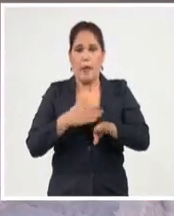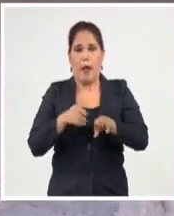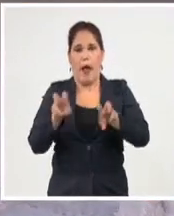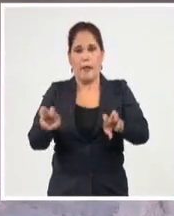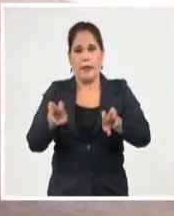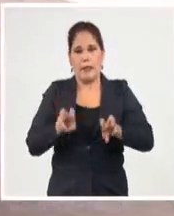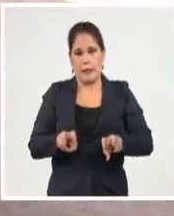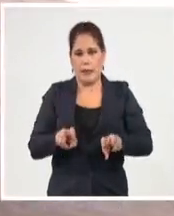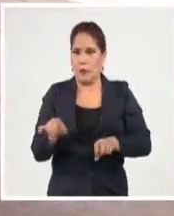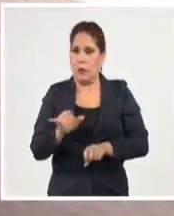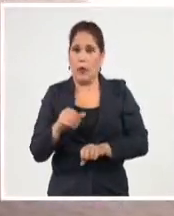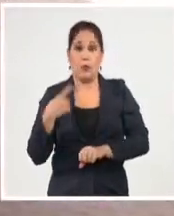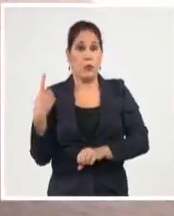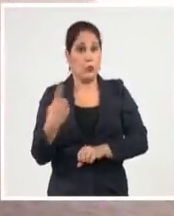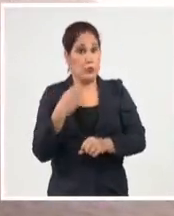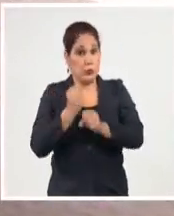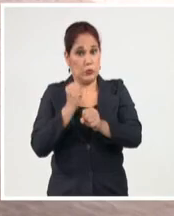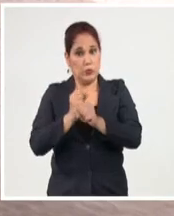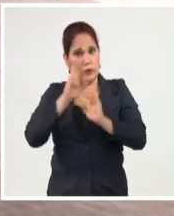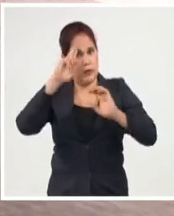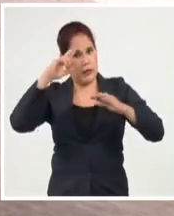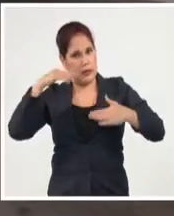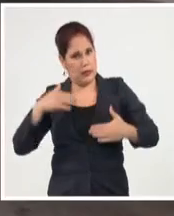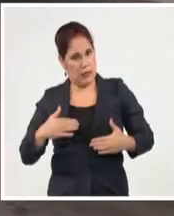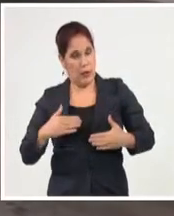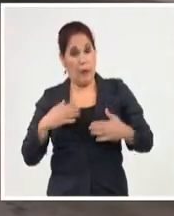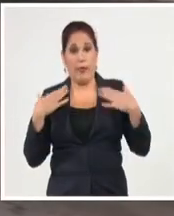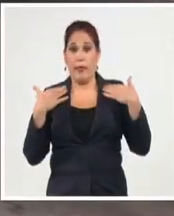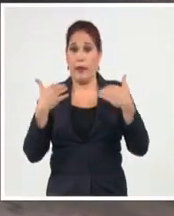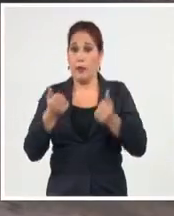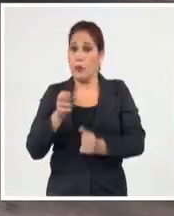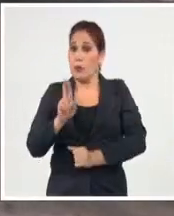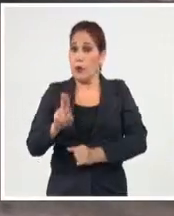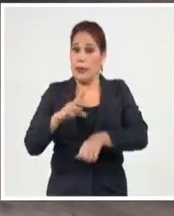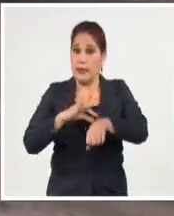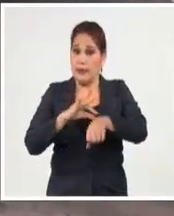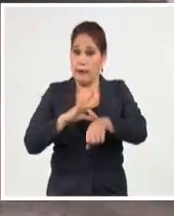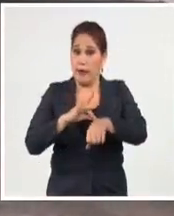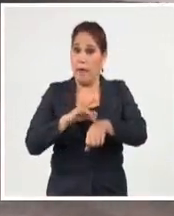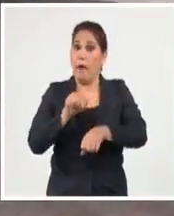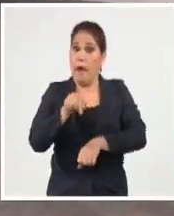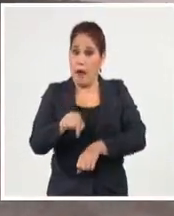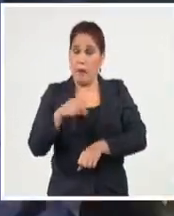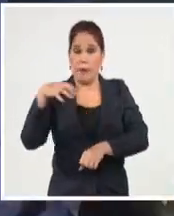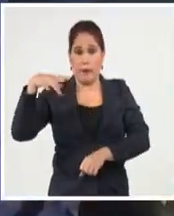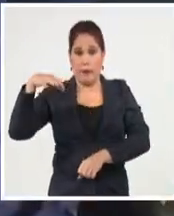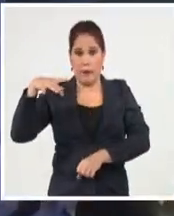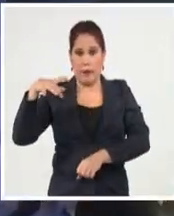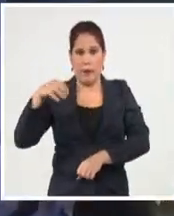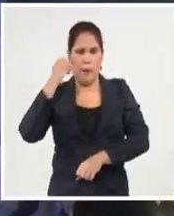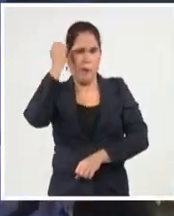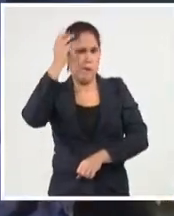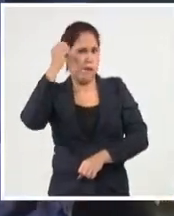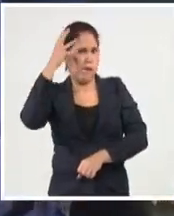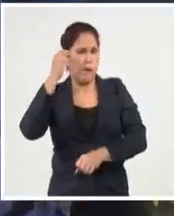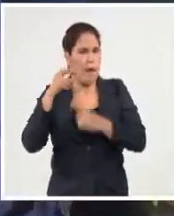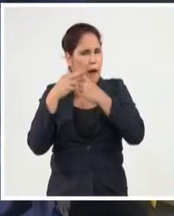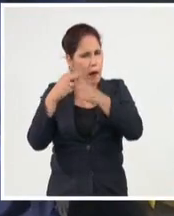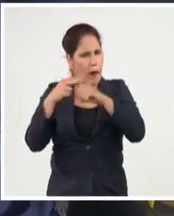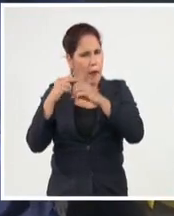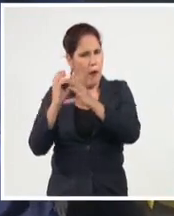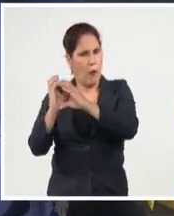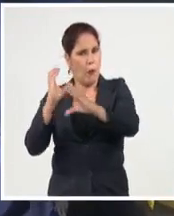trabajadores de la salud, frase subrayada por el director de Urgencias Médicas en Pinal del Río, donde el ingenio se une al amor